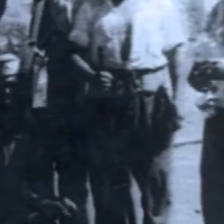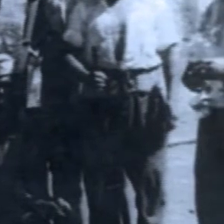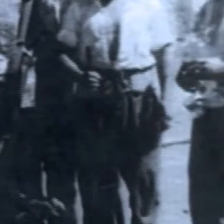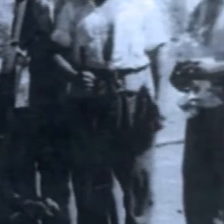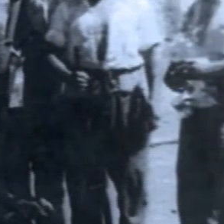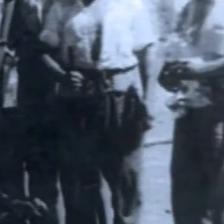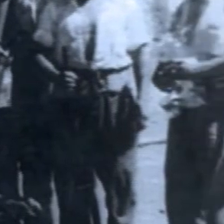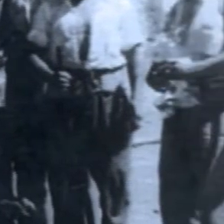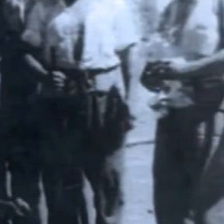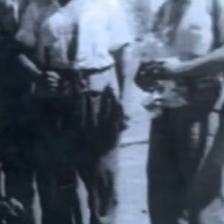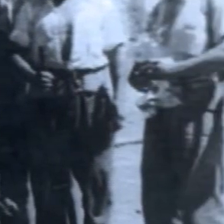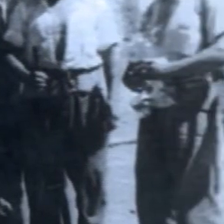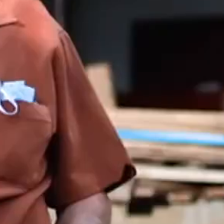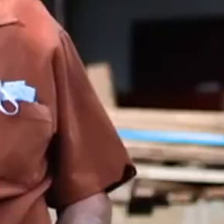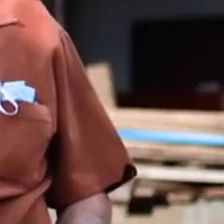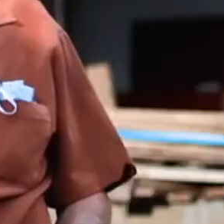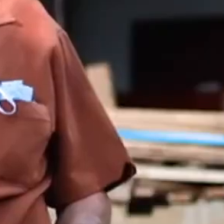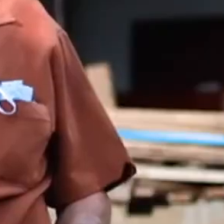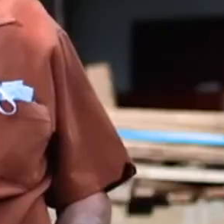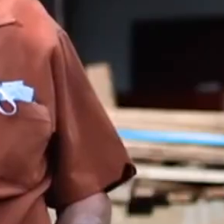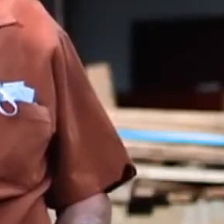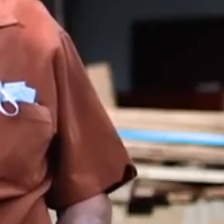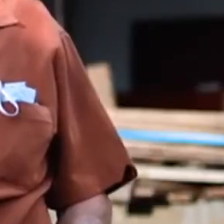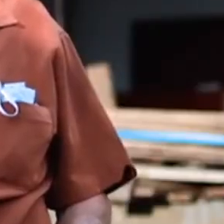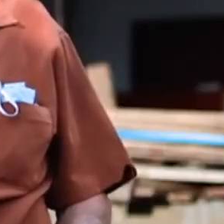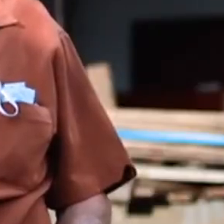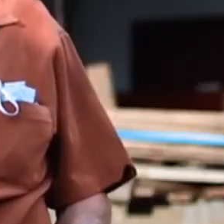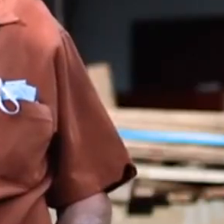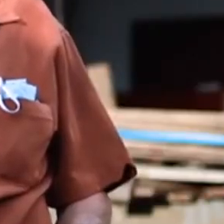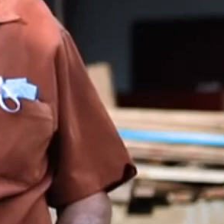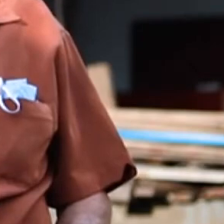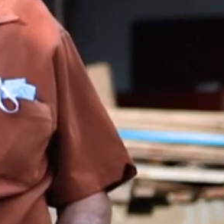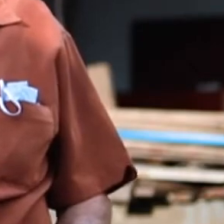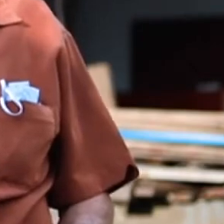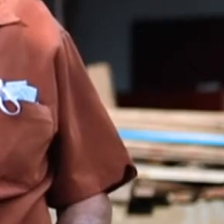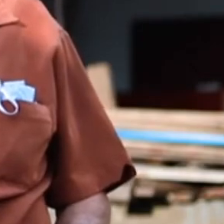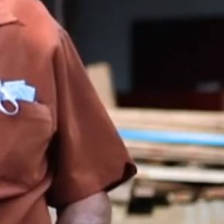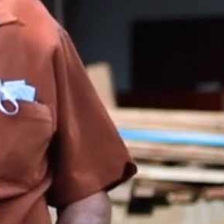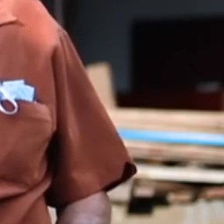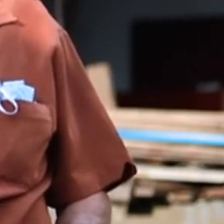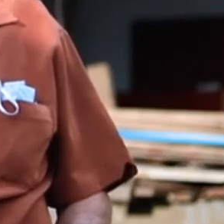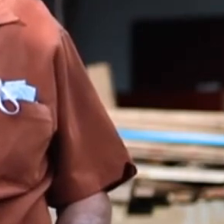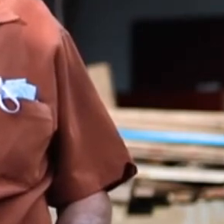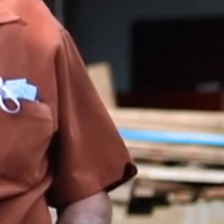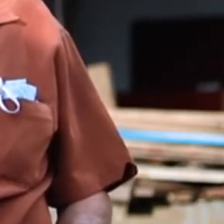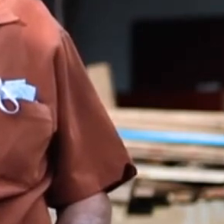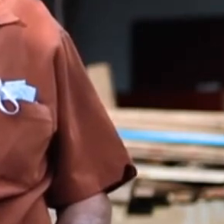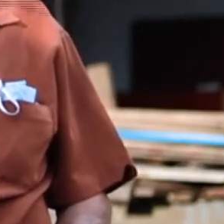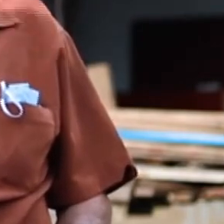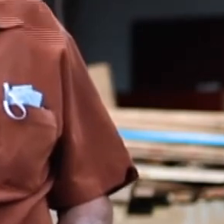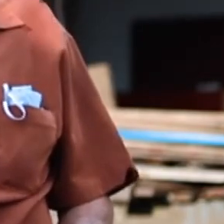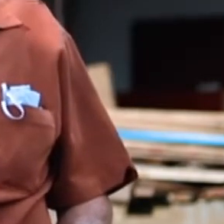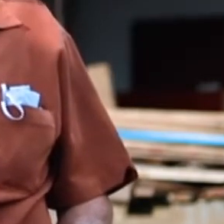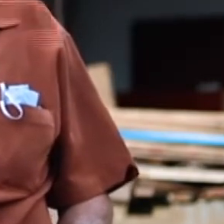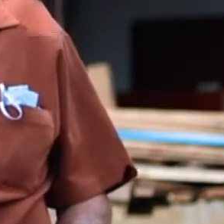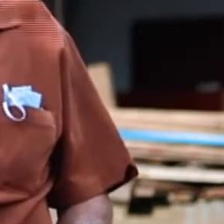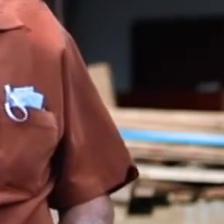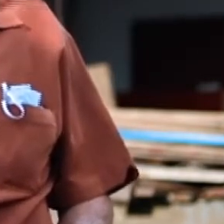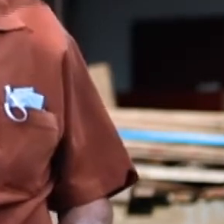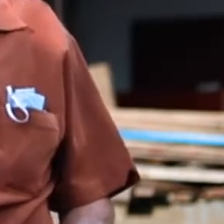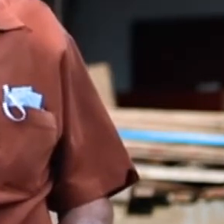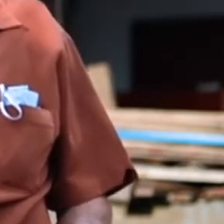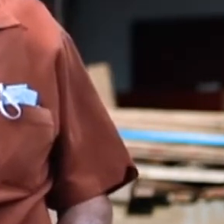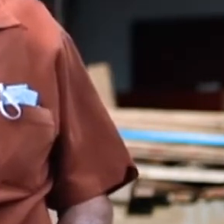Lo primero que hizo Figueres, así que se consolidó la democracia, fue abolir el ejército. El ejército lo había hecho